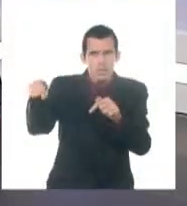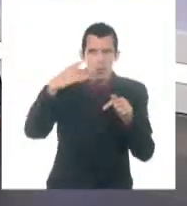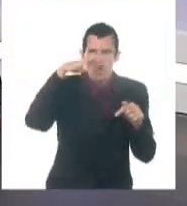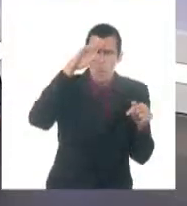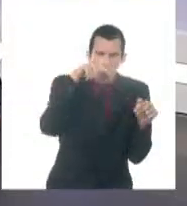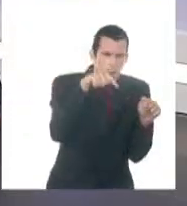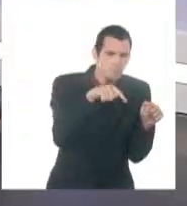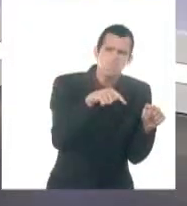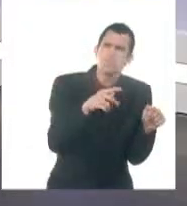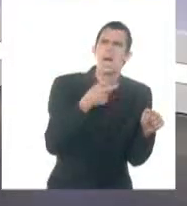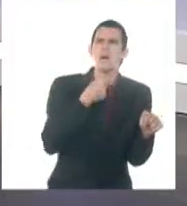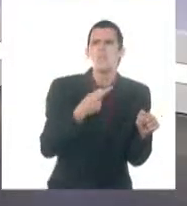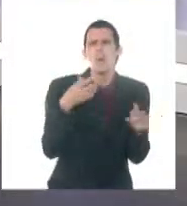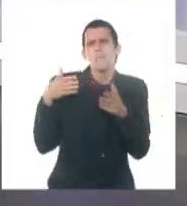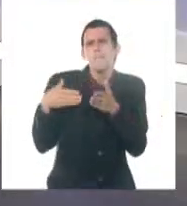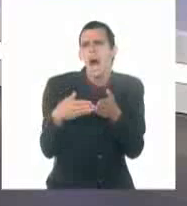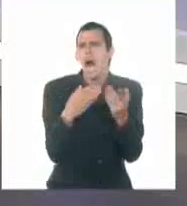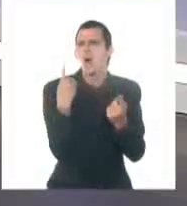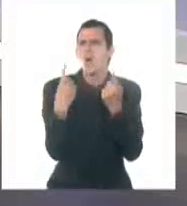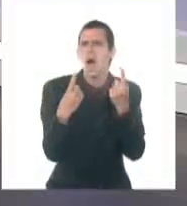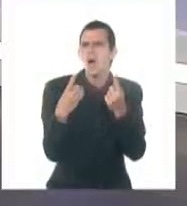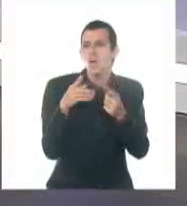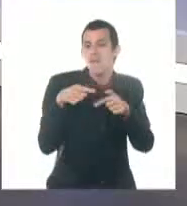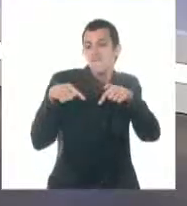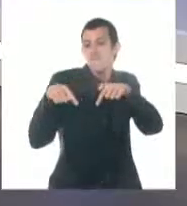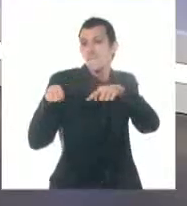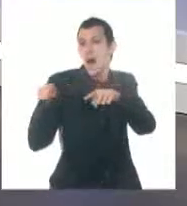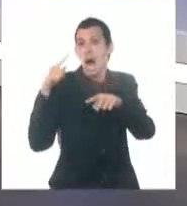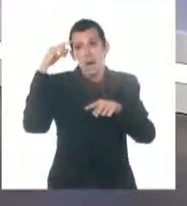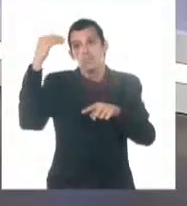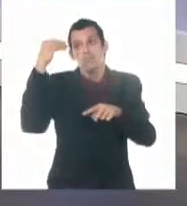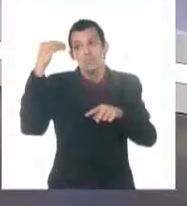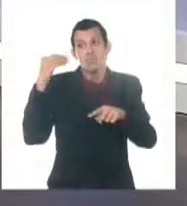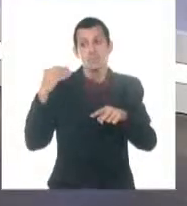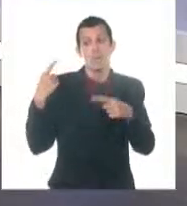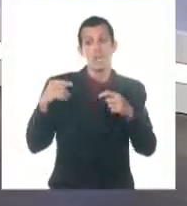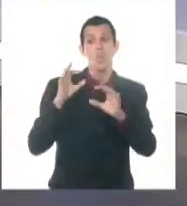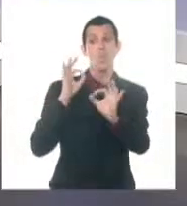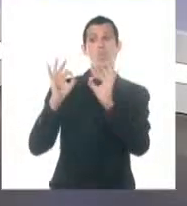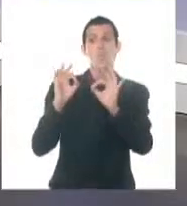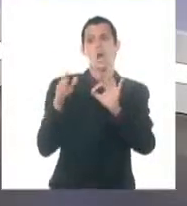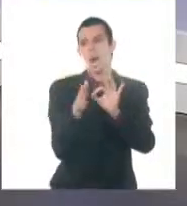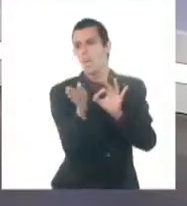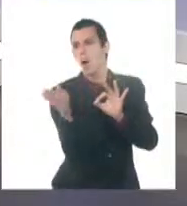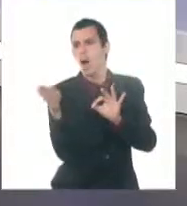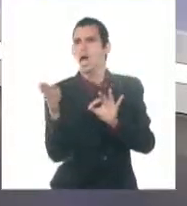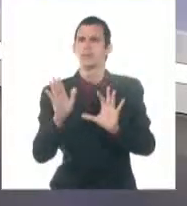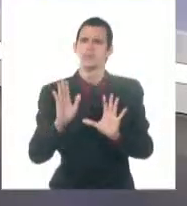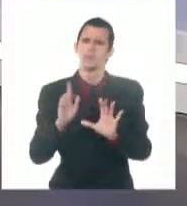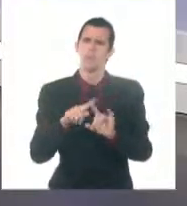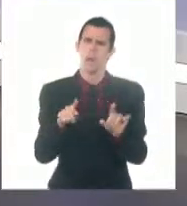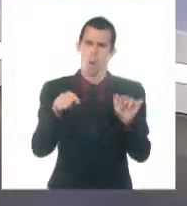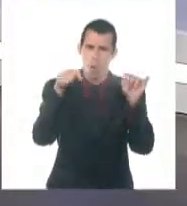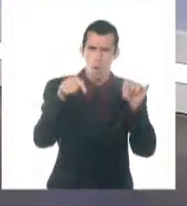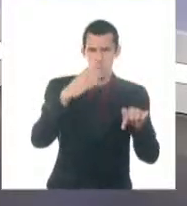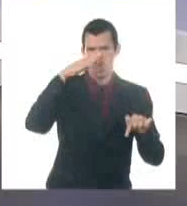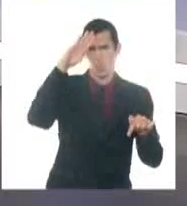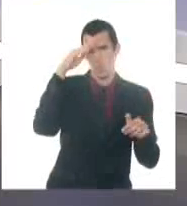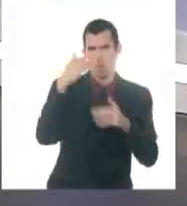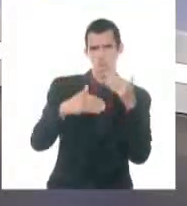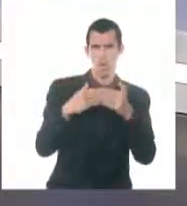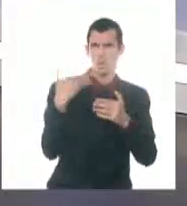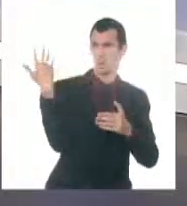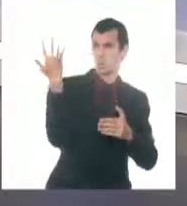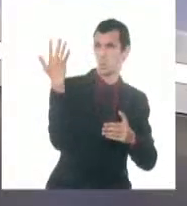navegación. Es la tormenta subtropical Don, un nuevo organismo formado, como te decía, en la jornada de hoy, que no representa ningún peligro para nuestra